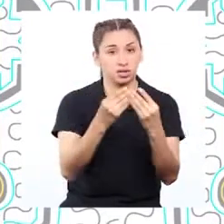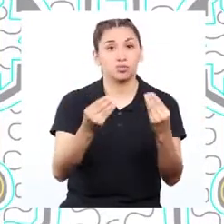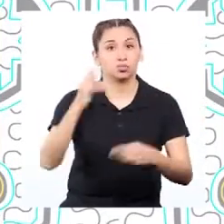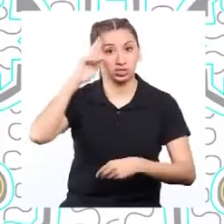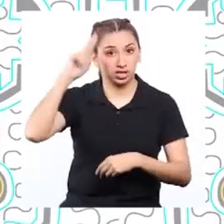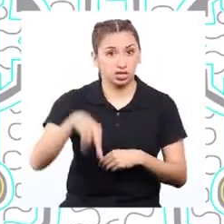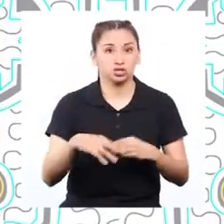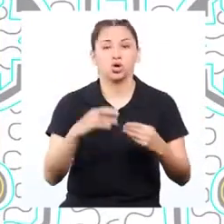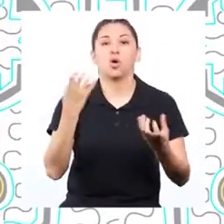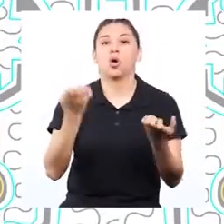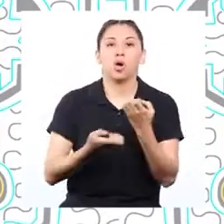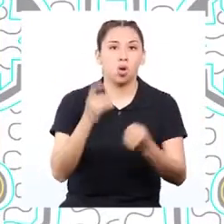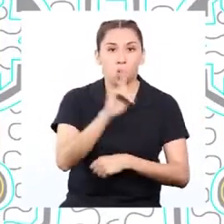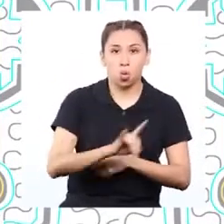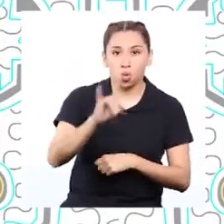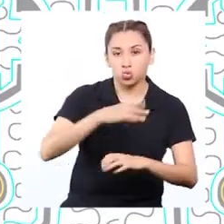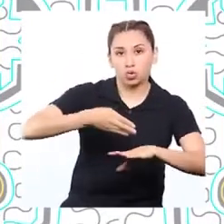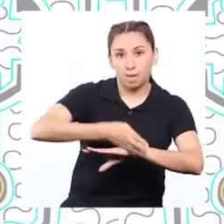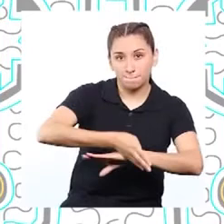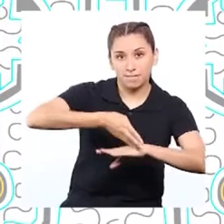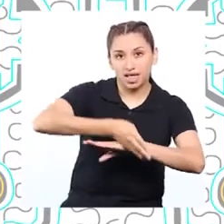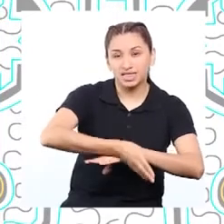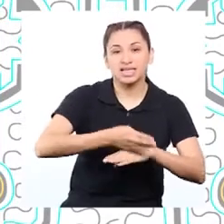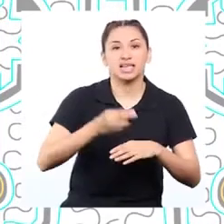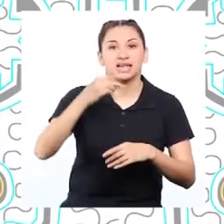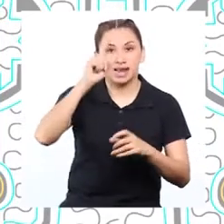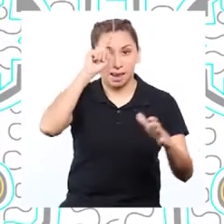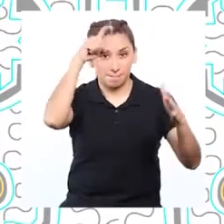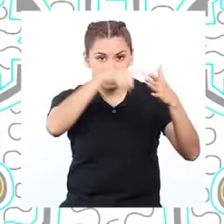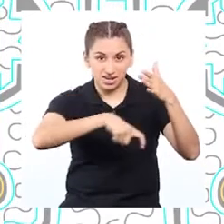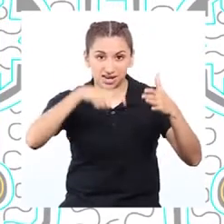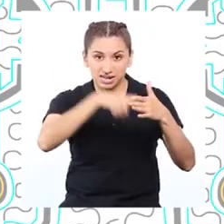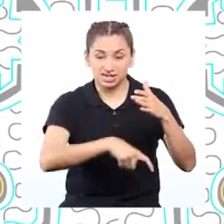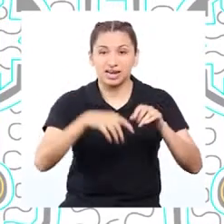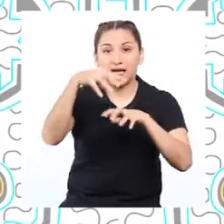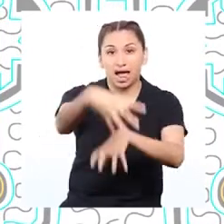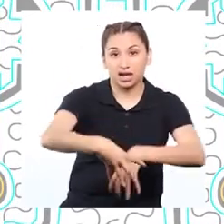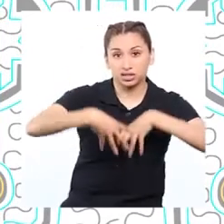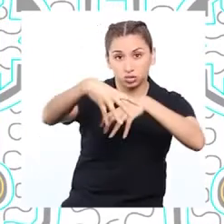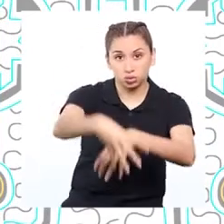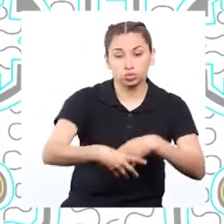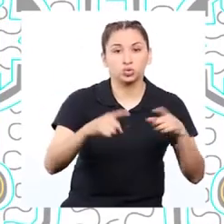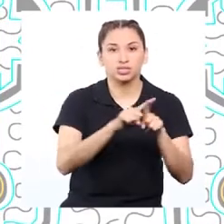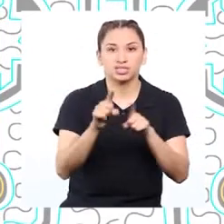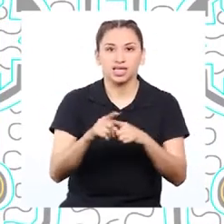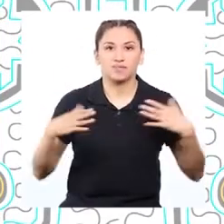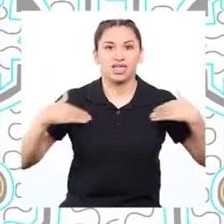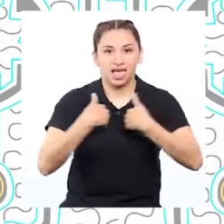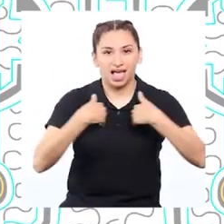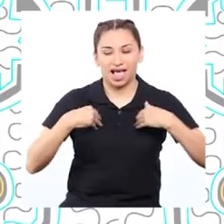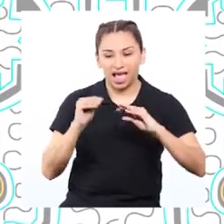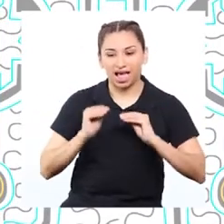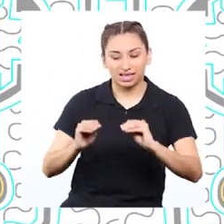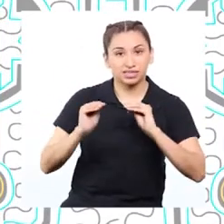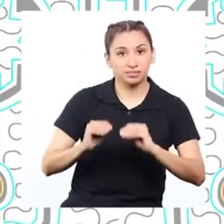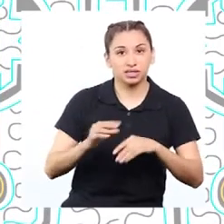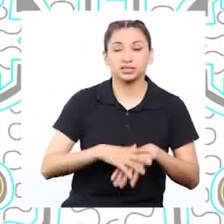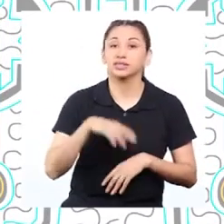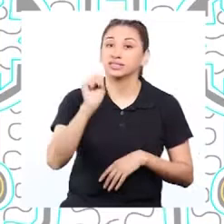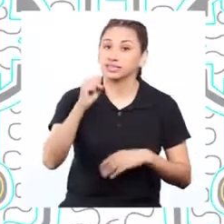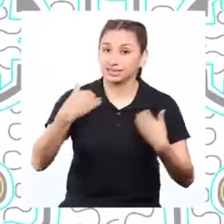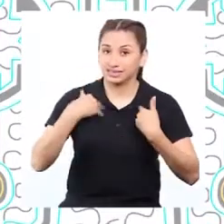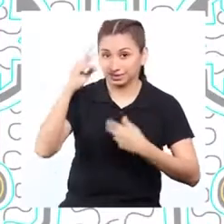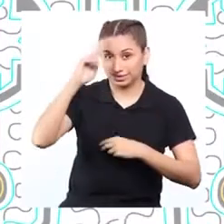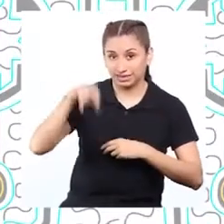por varias razones, como el uso de la madera, la minería, la agricultura, la ganadería.